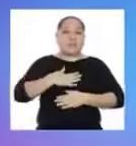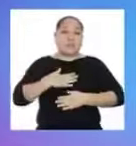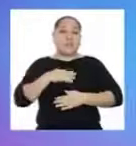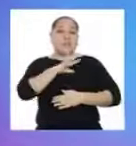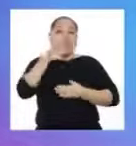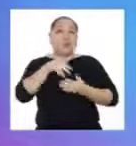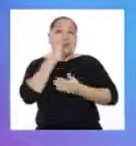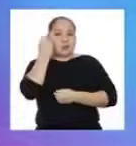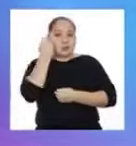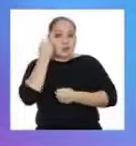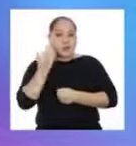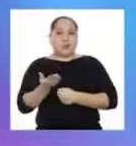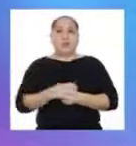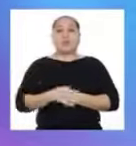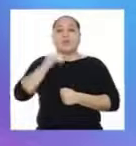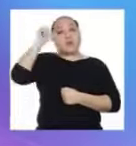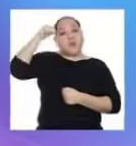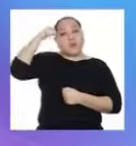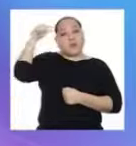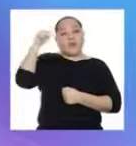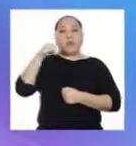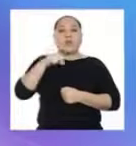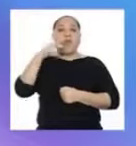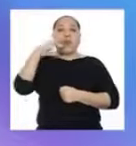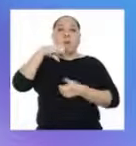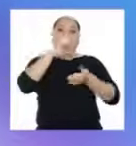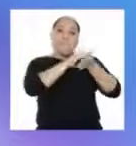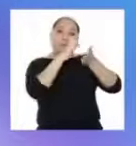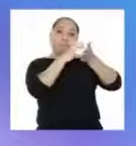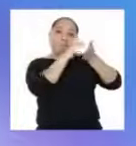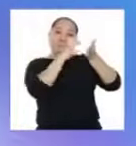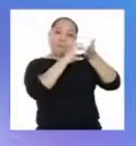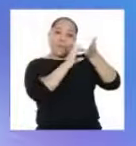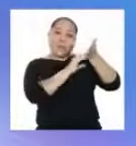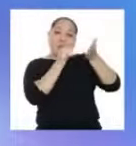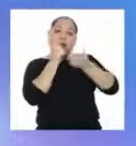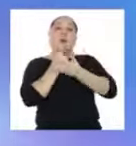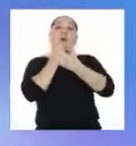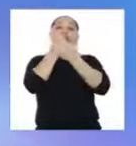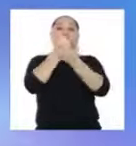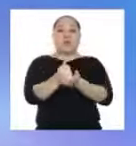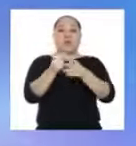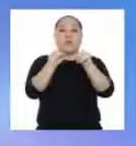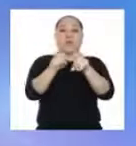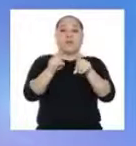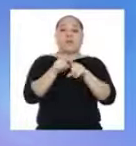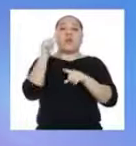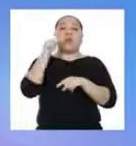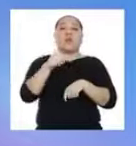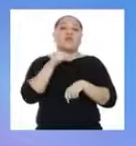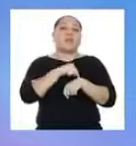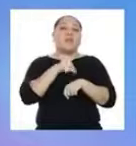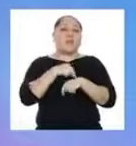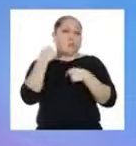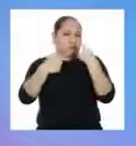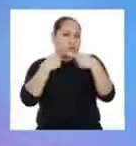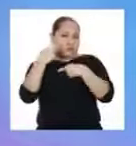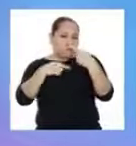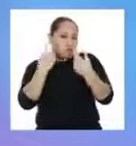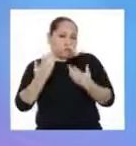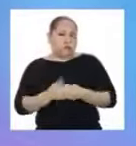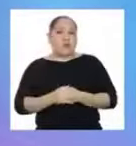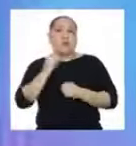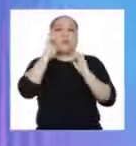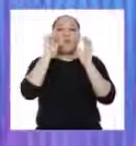todos los podremos entender. Recuerden que los pictogramas nos pueden ayudar también en situaciones